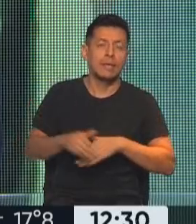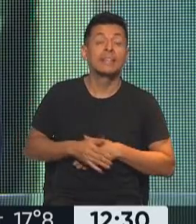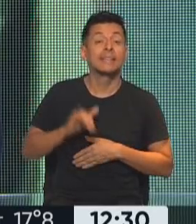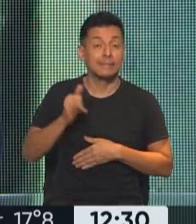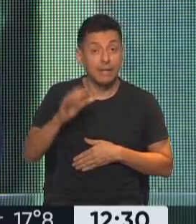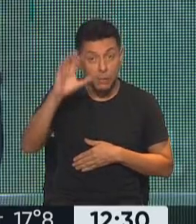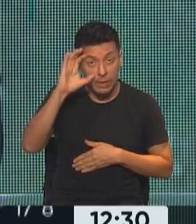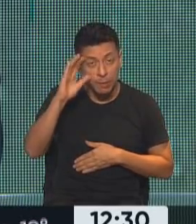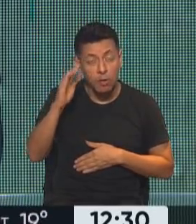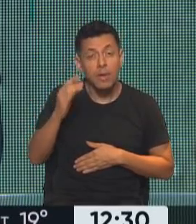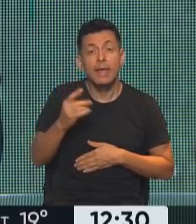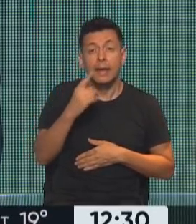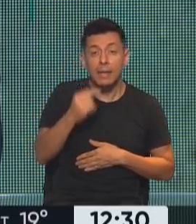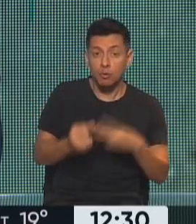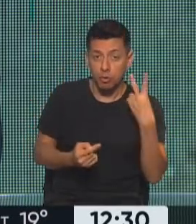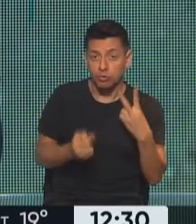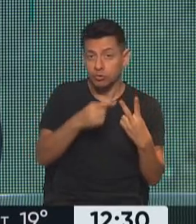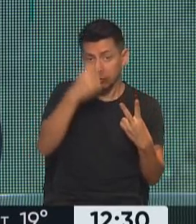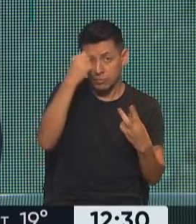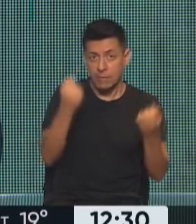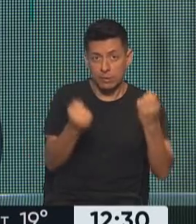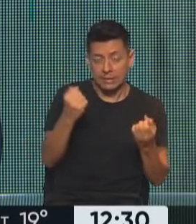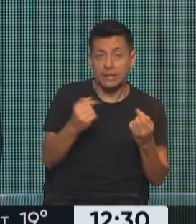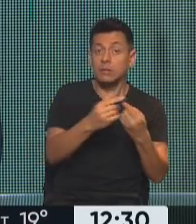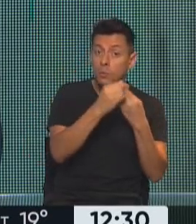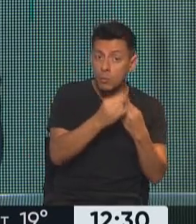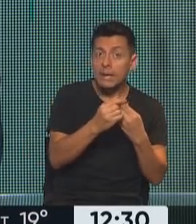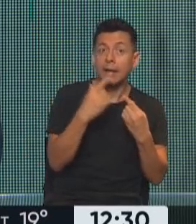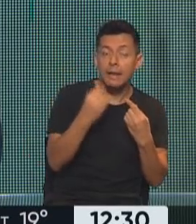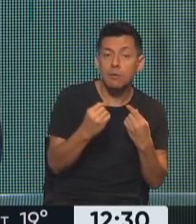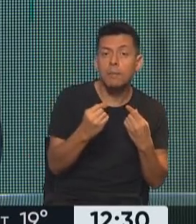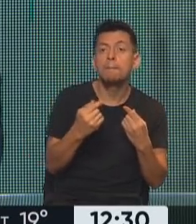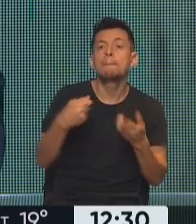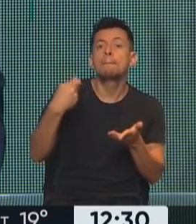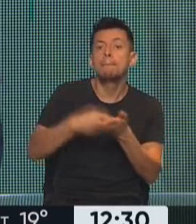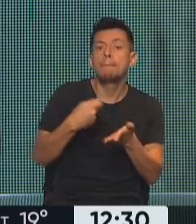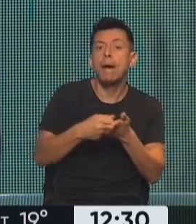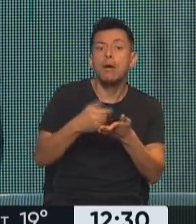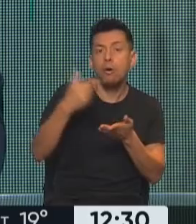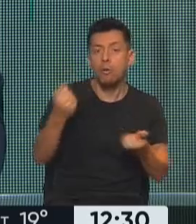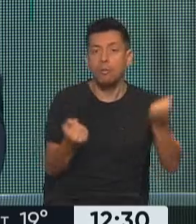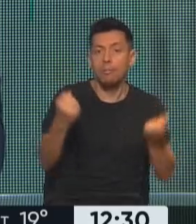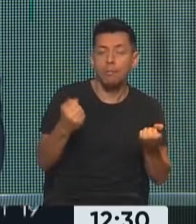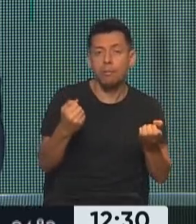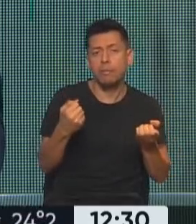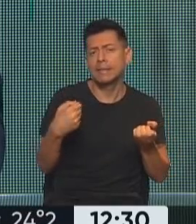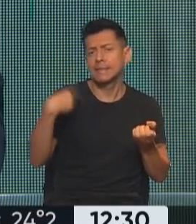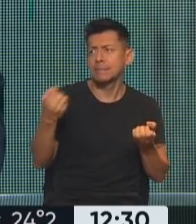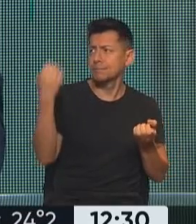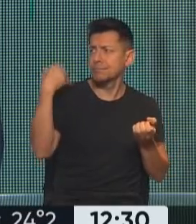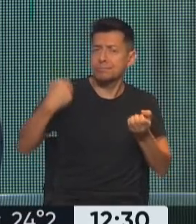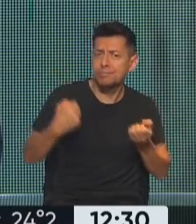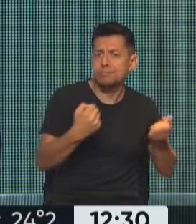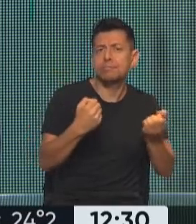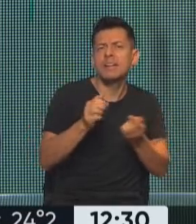dos reclamos de los transportistas. Uno tenía que ver con el precio del flete, la tarifa del flete, con la cual hacen el transporte fundamentalmente